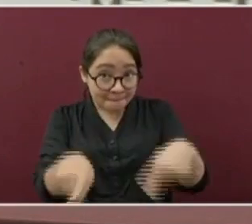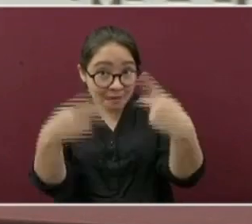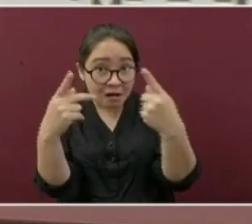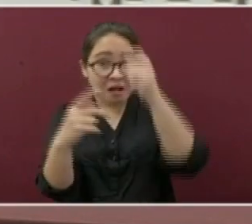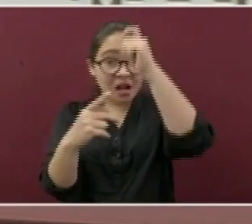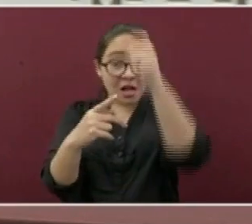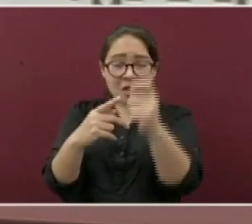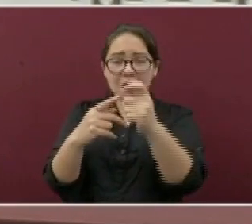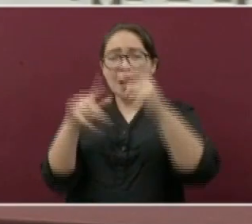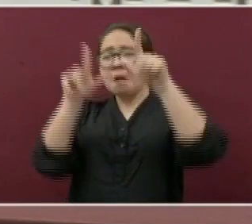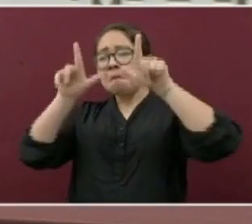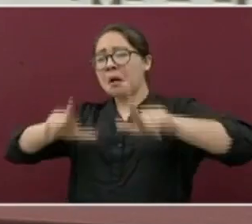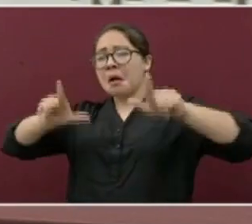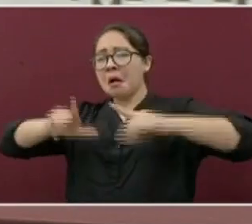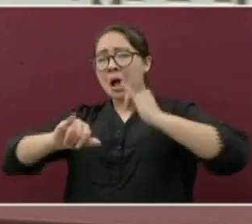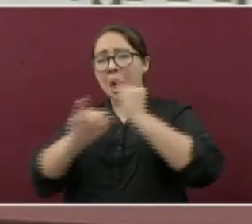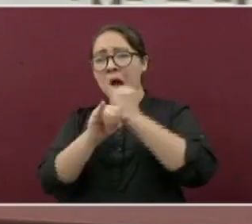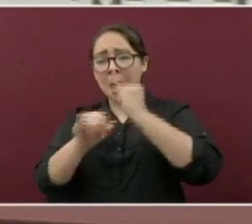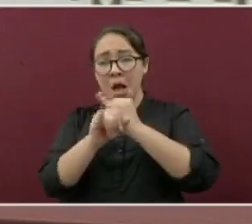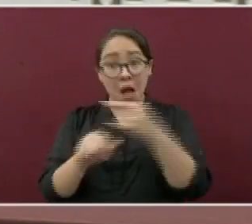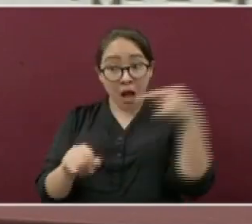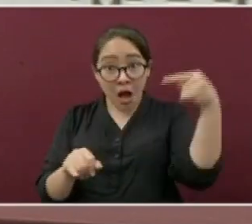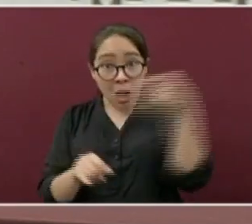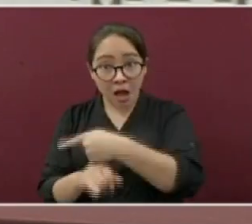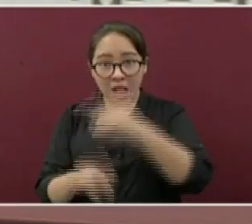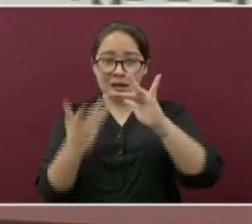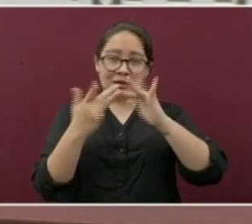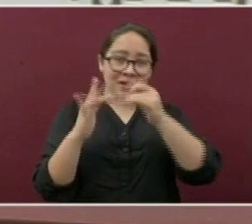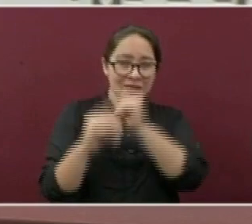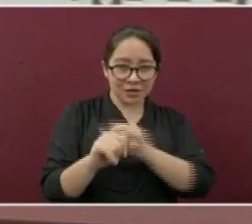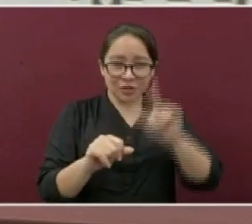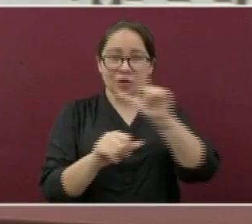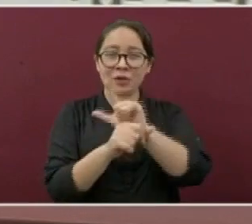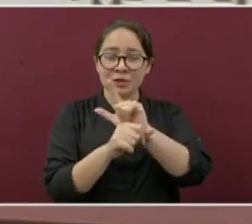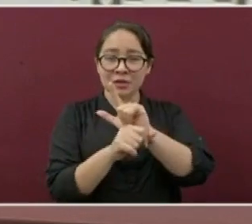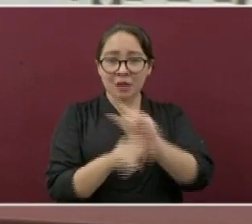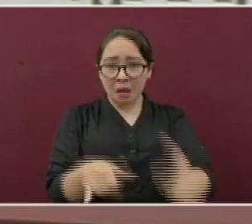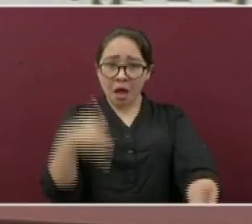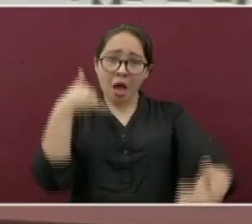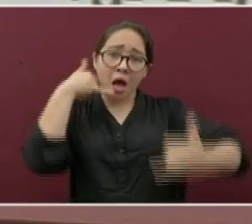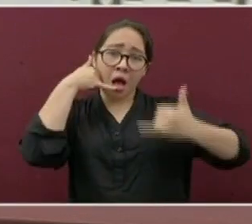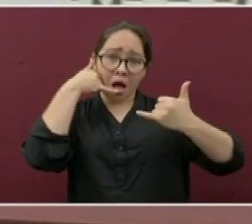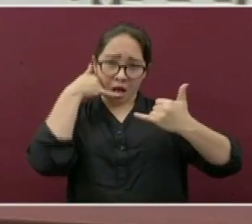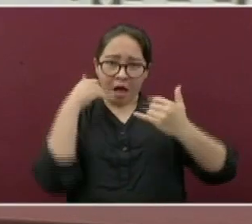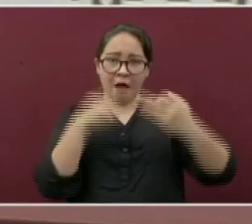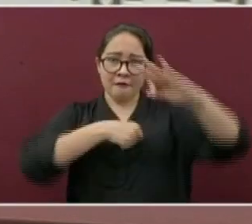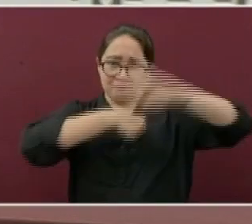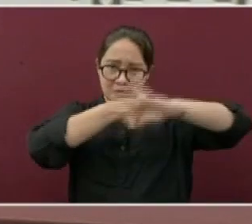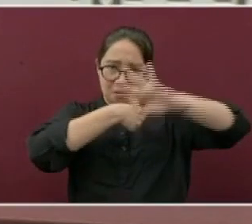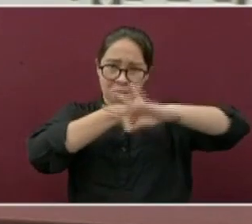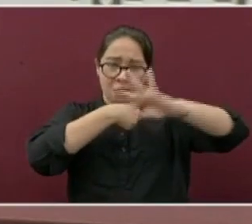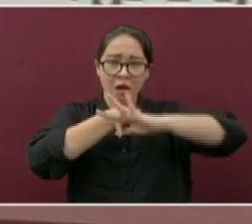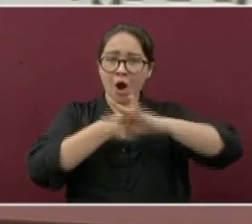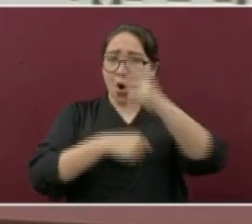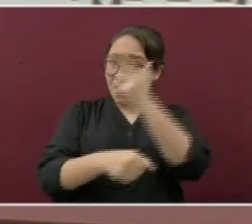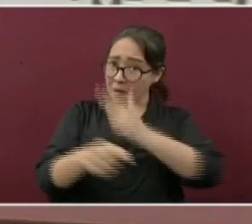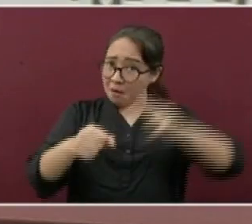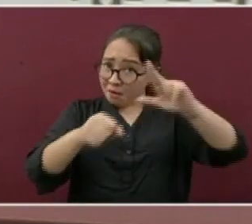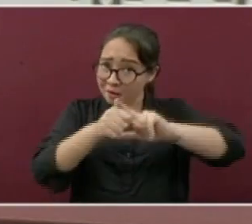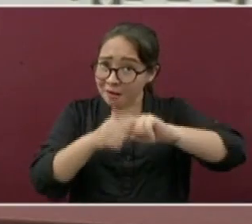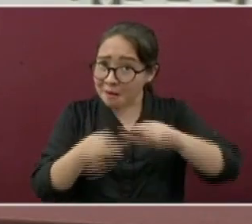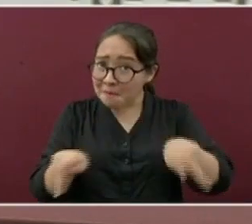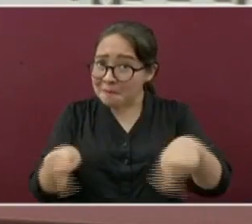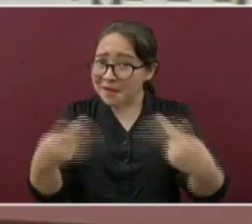a través de páginas de internet, redes sociales, vía telefónica, farmacias, hospitales